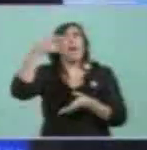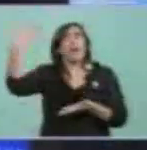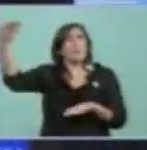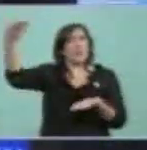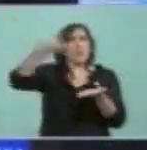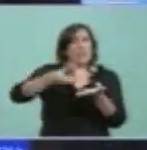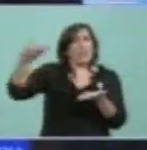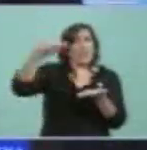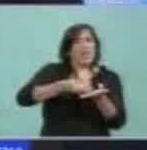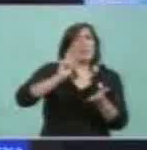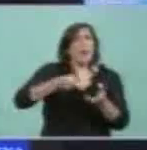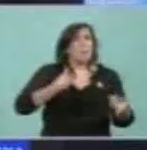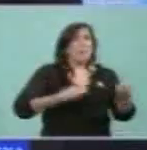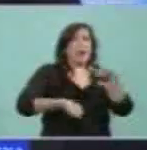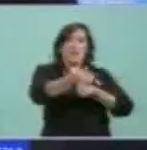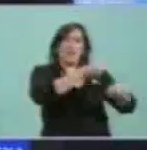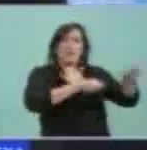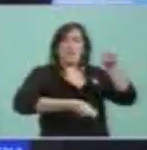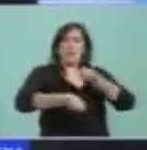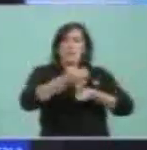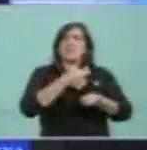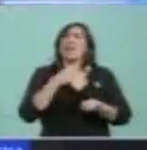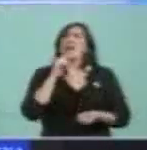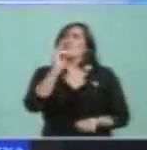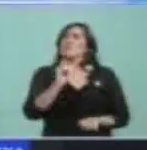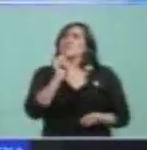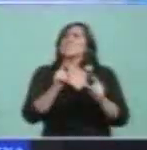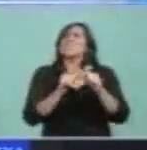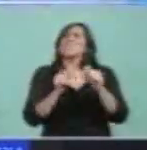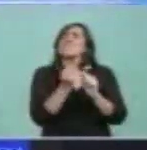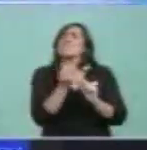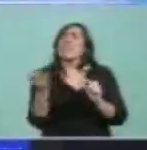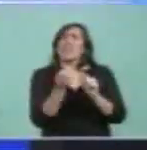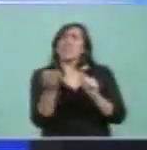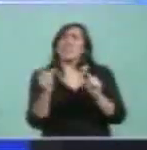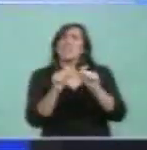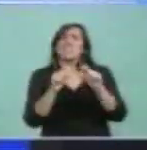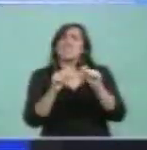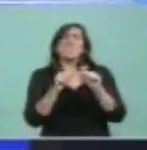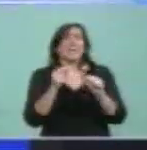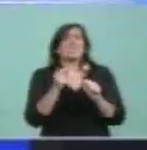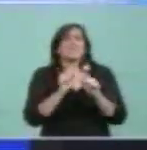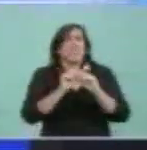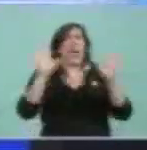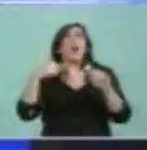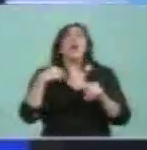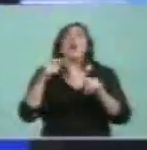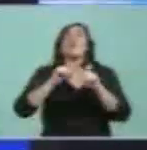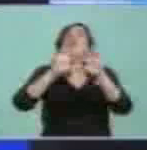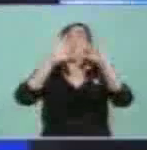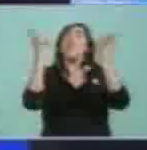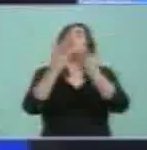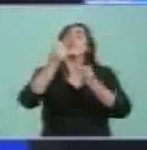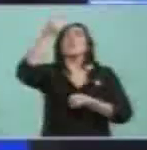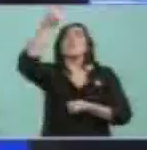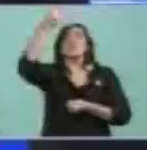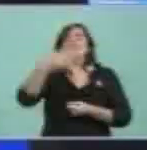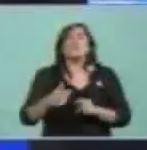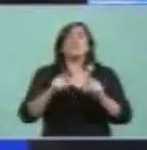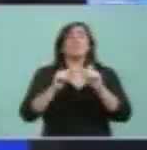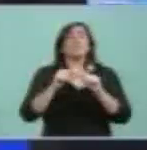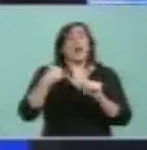cuando les decía con cifras claras y contantes que somos el país número 11 en el mundo